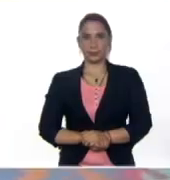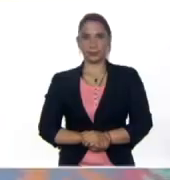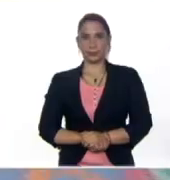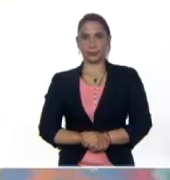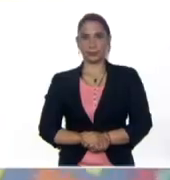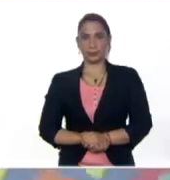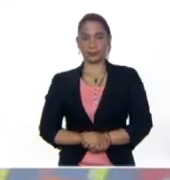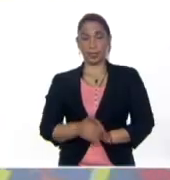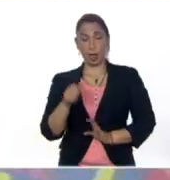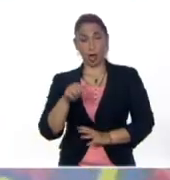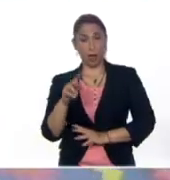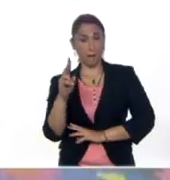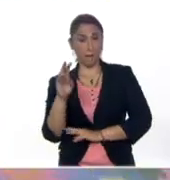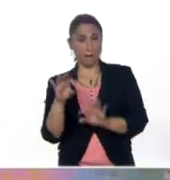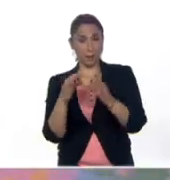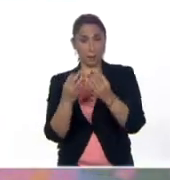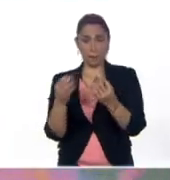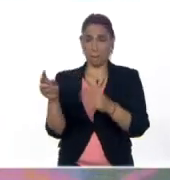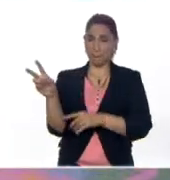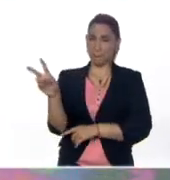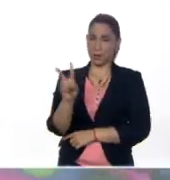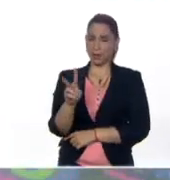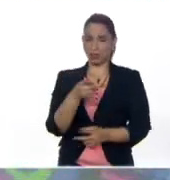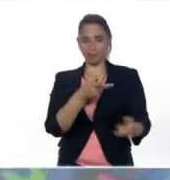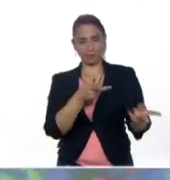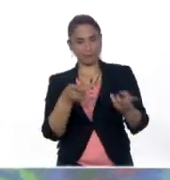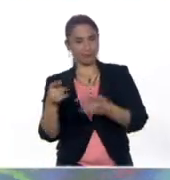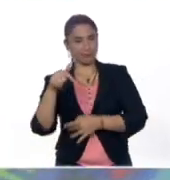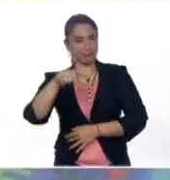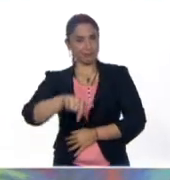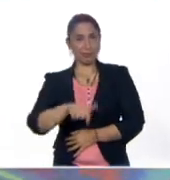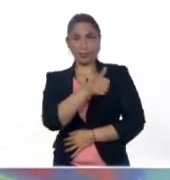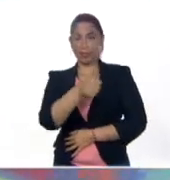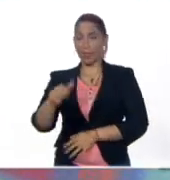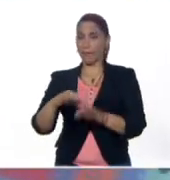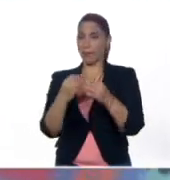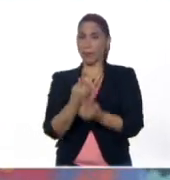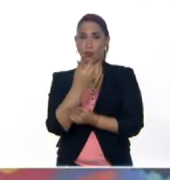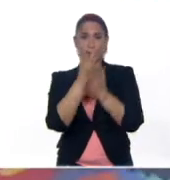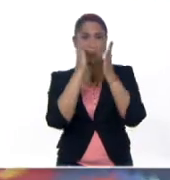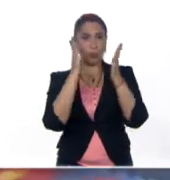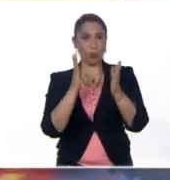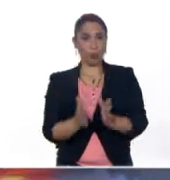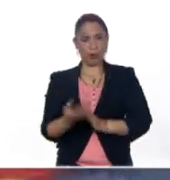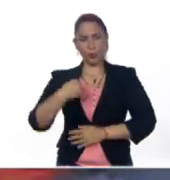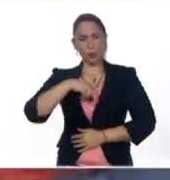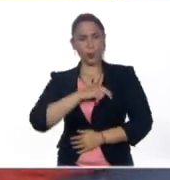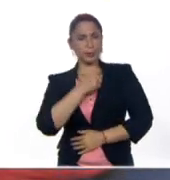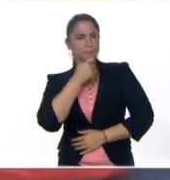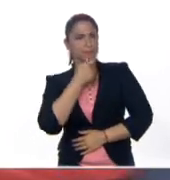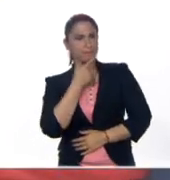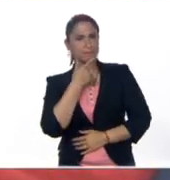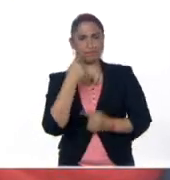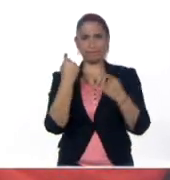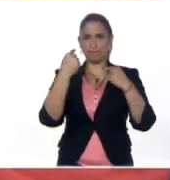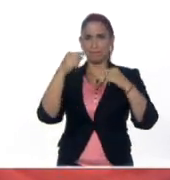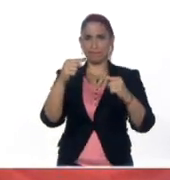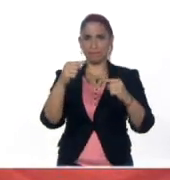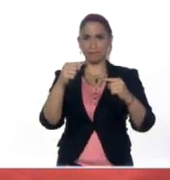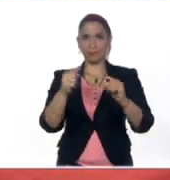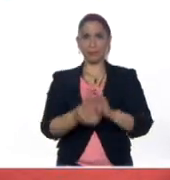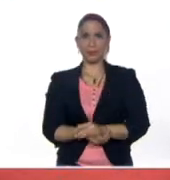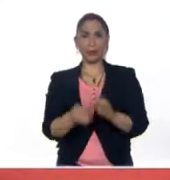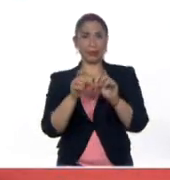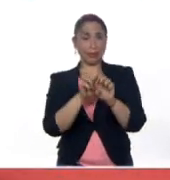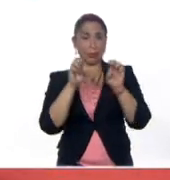Hoy es viernes, familia venezolana. Bienvenidos a Cada Familia Una Escuela en nuestra hermosa modalidad de educación a